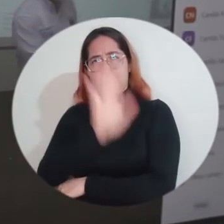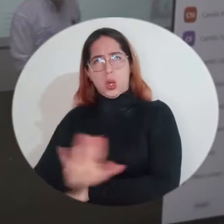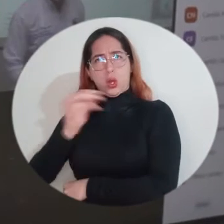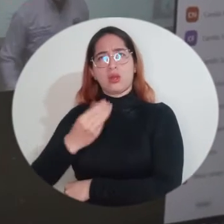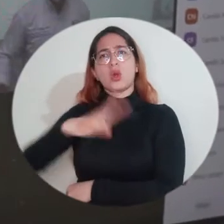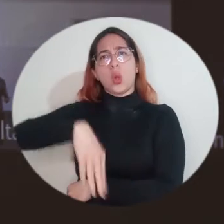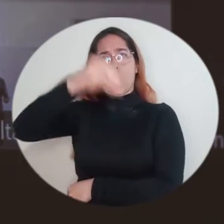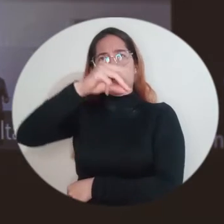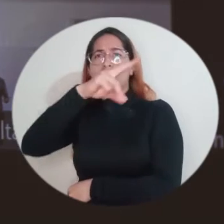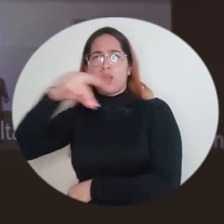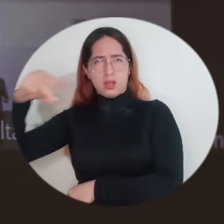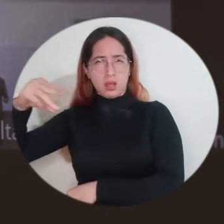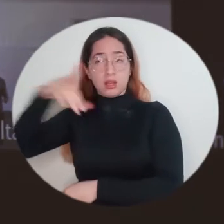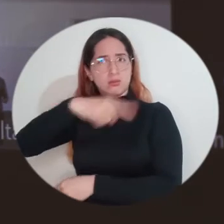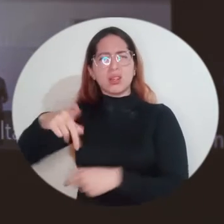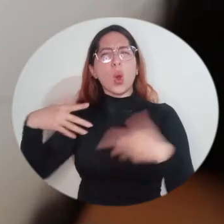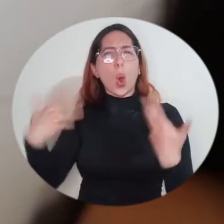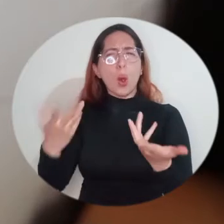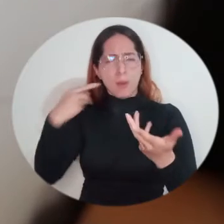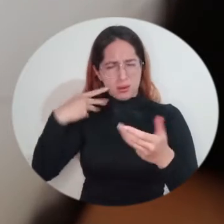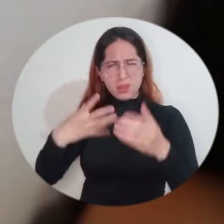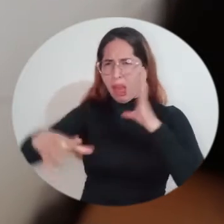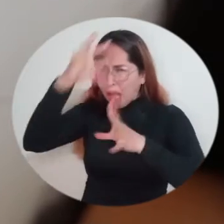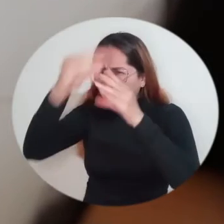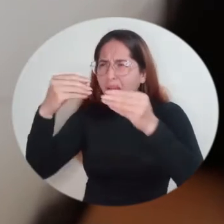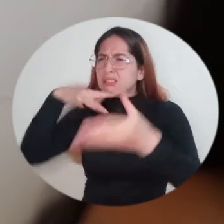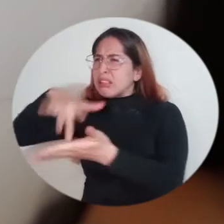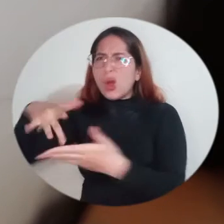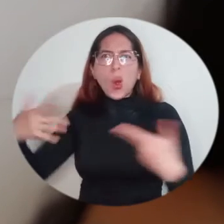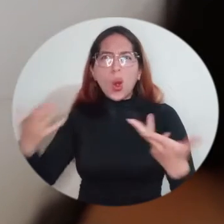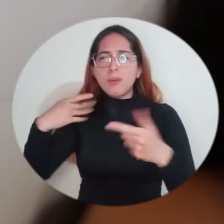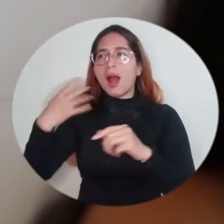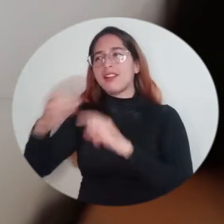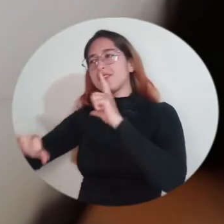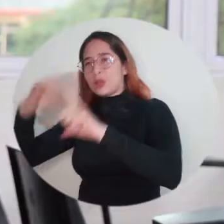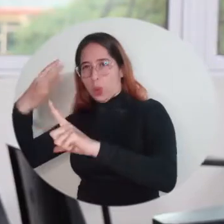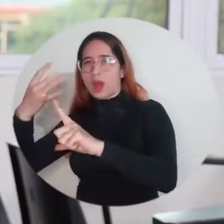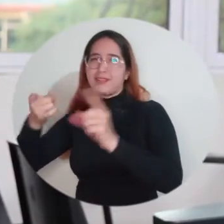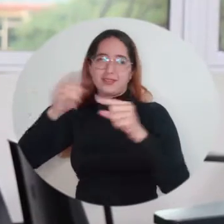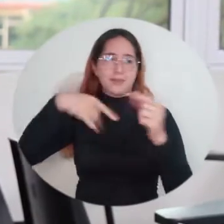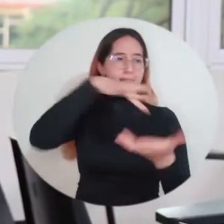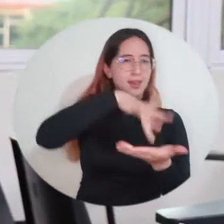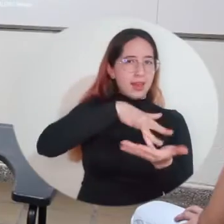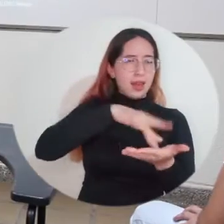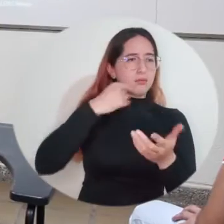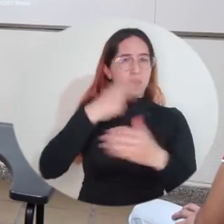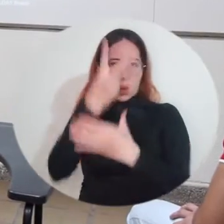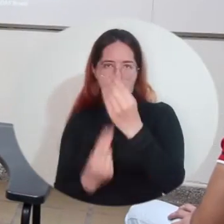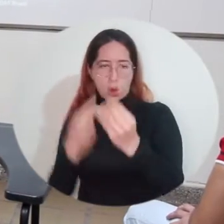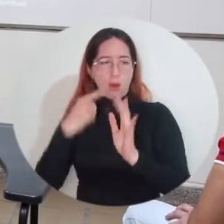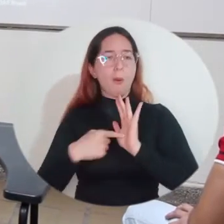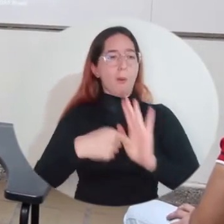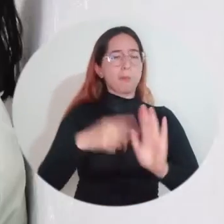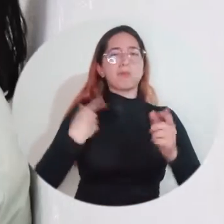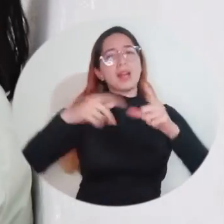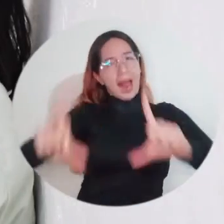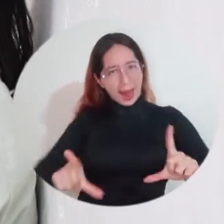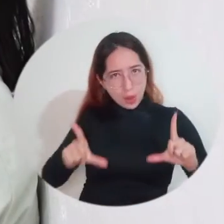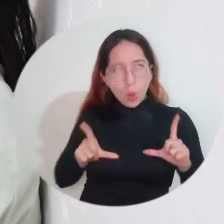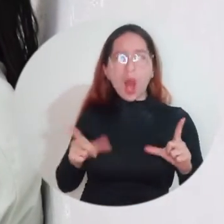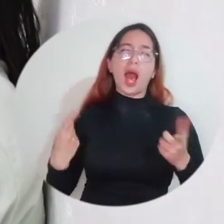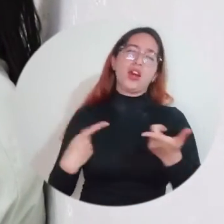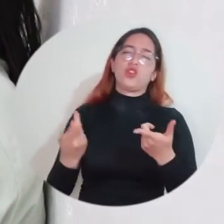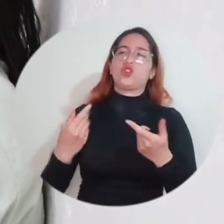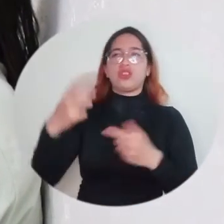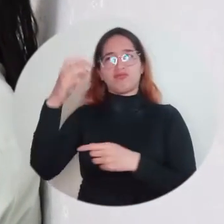actividades realizadas se desarrollaron bajo el modelo de aprendizaje híbrido y contaron con la participación de estudiantes, docentes y graduados de las dos